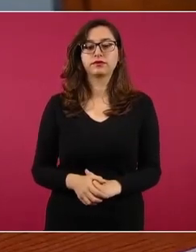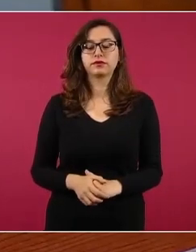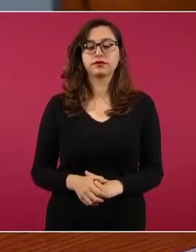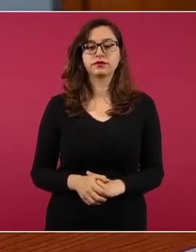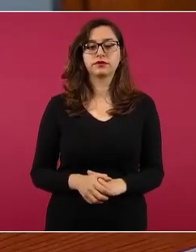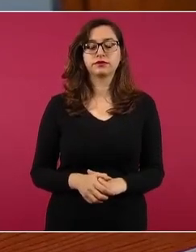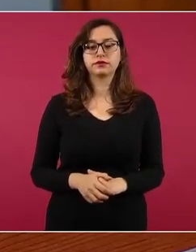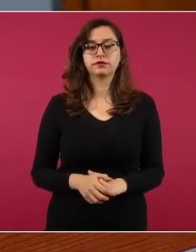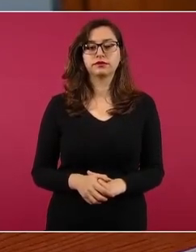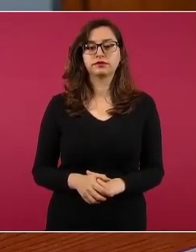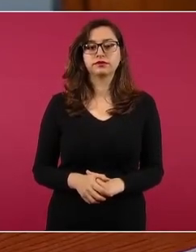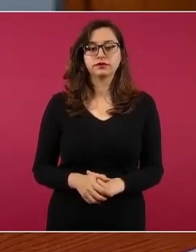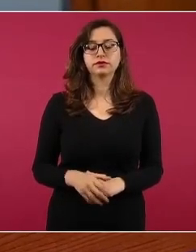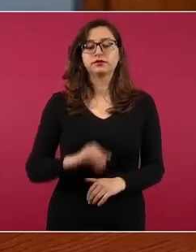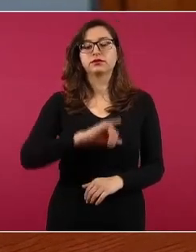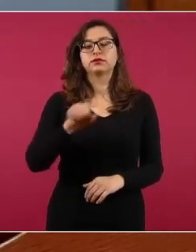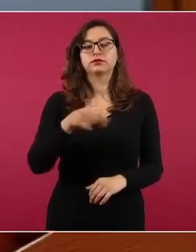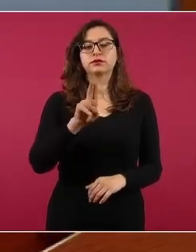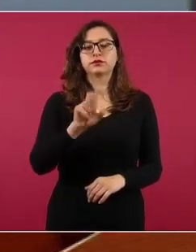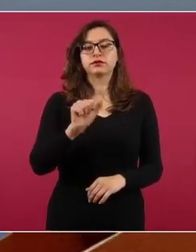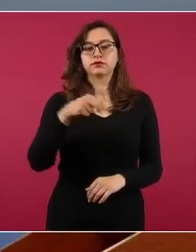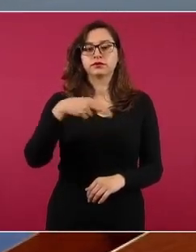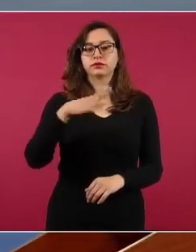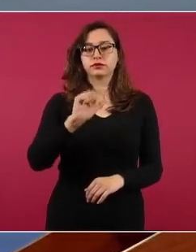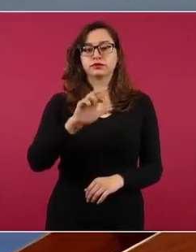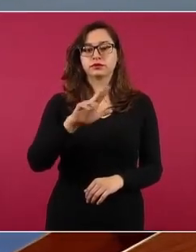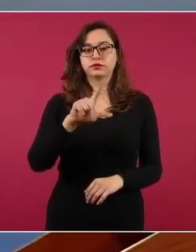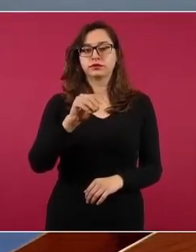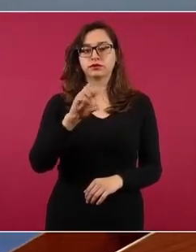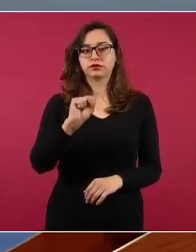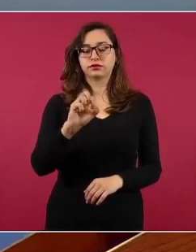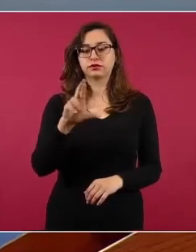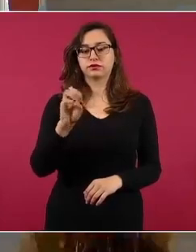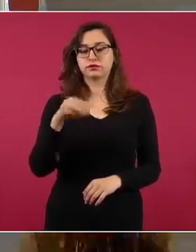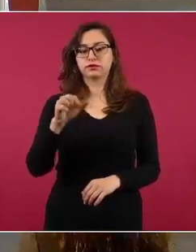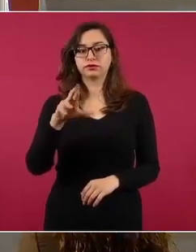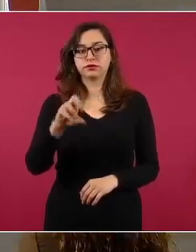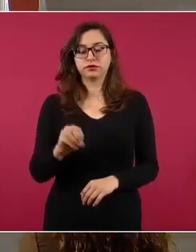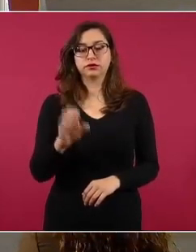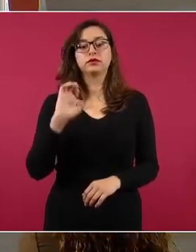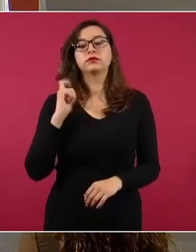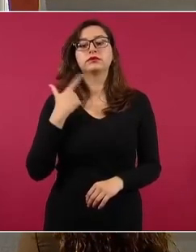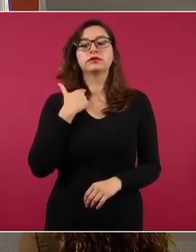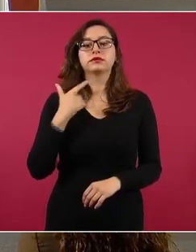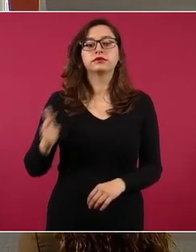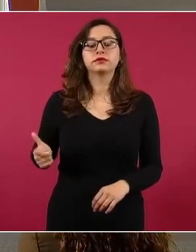Juan Carlos Romero, él fue gobernador de Guanajuato.